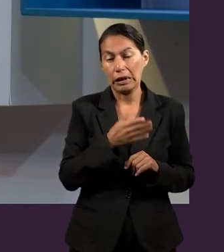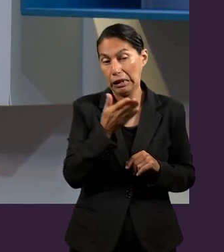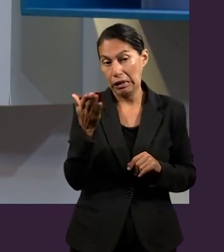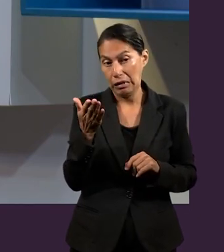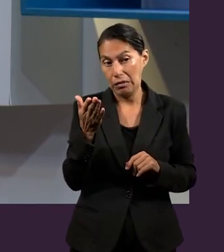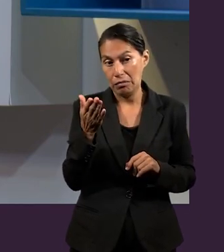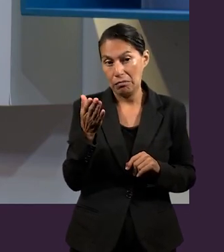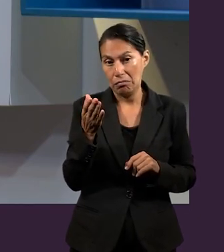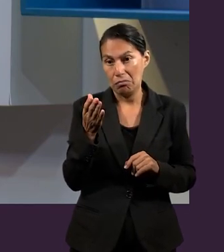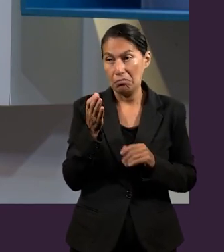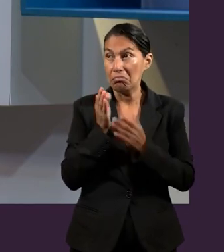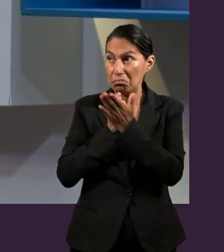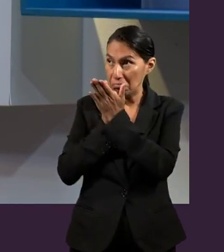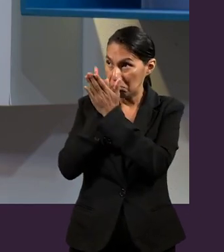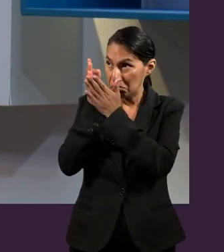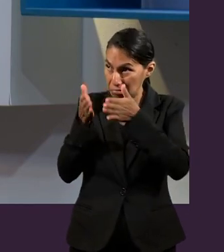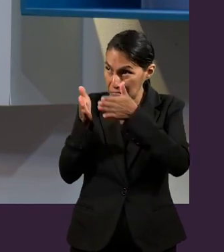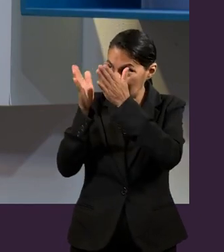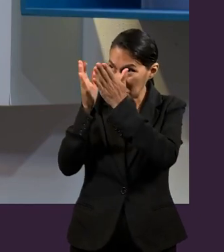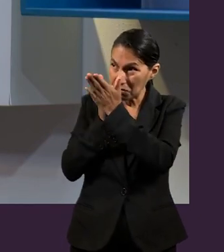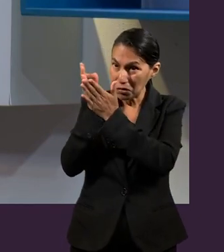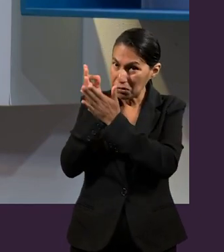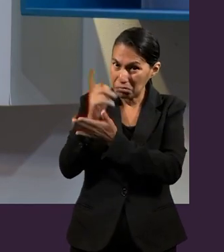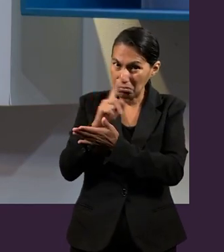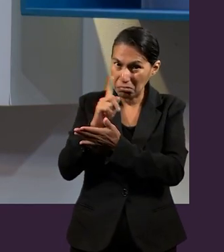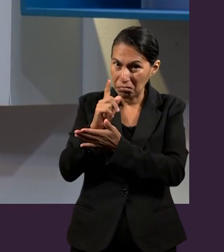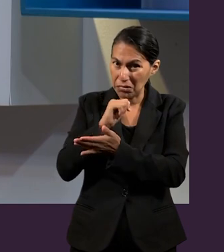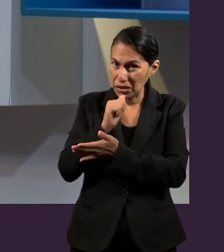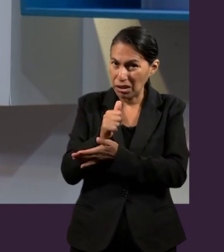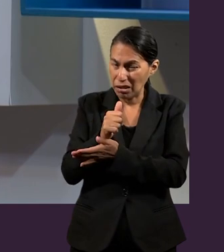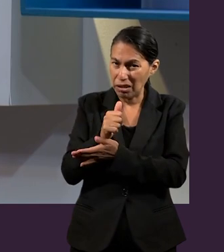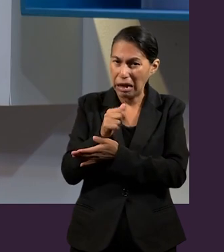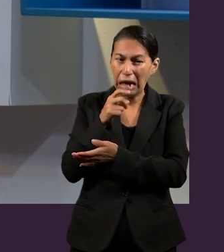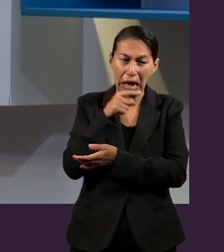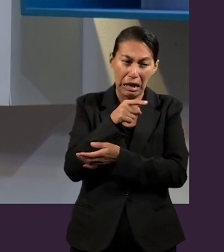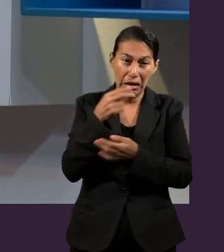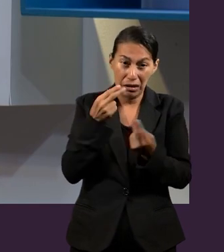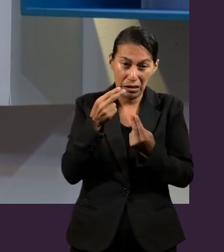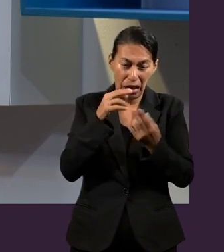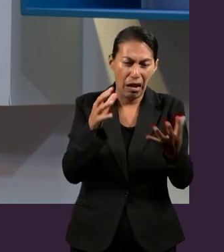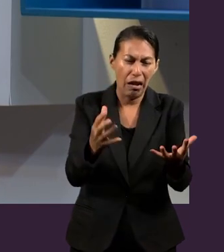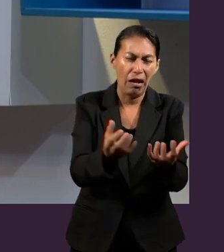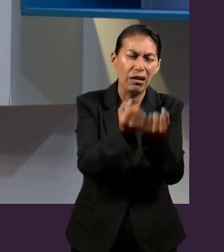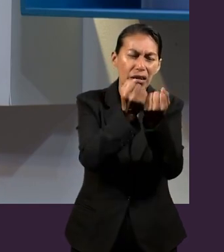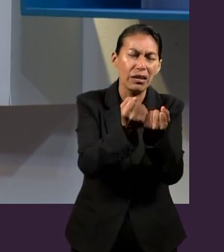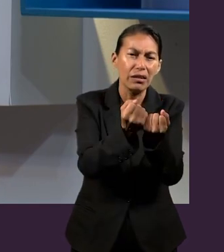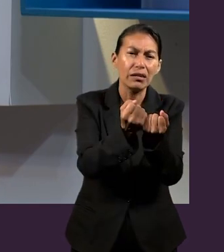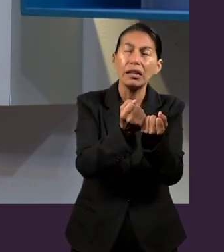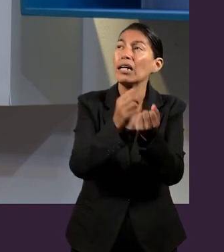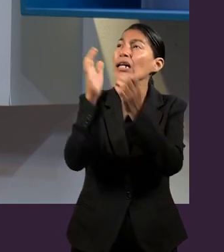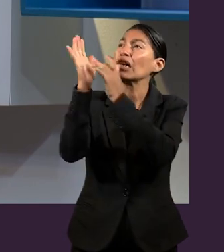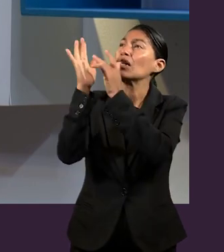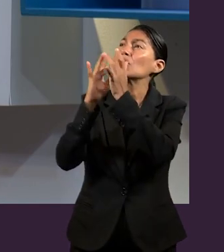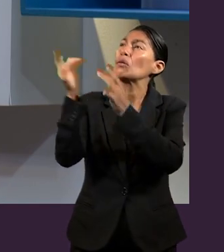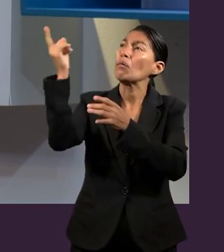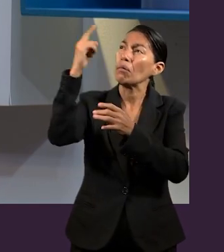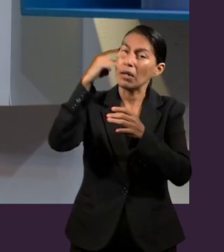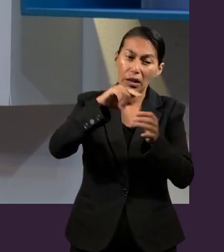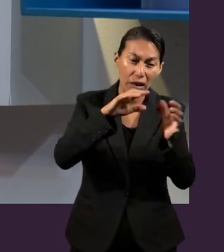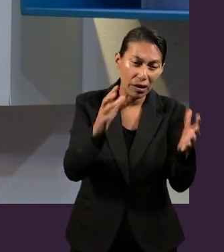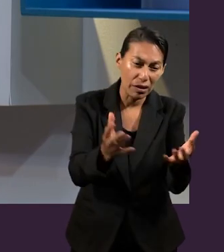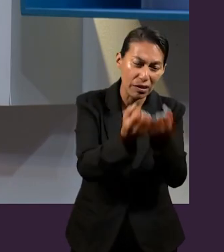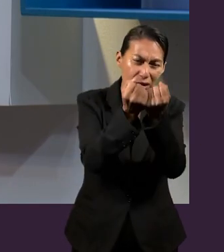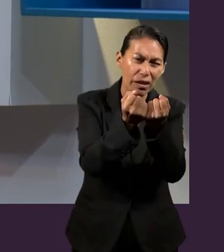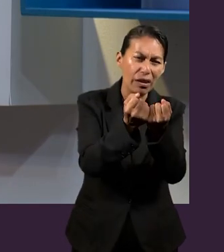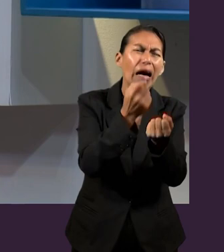y que necesita el rescate de Jesús, de su gracia, ¿qué le